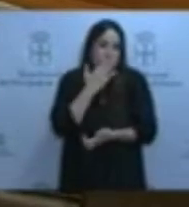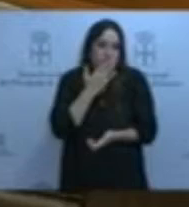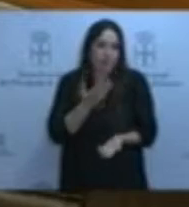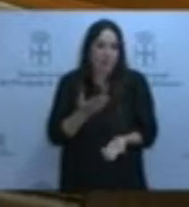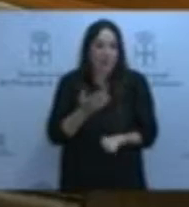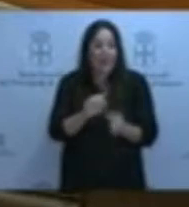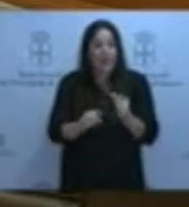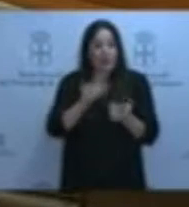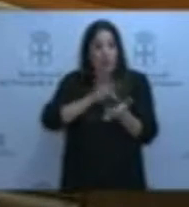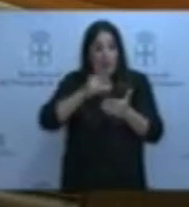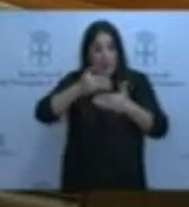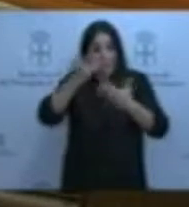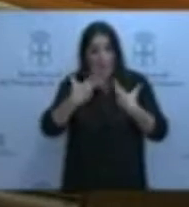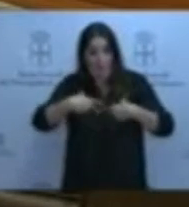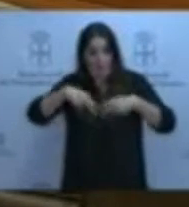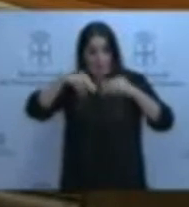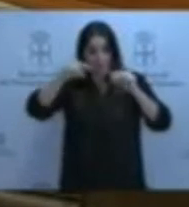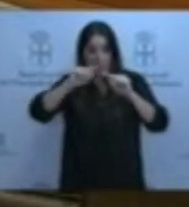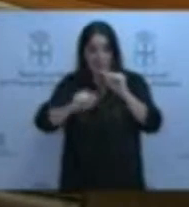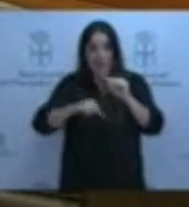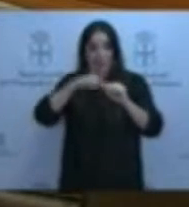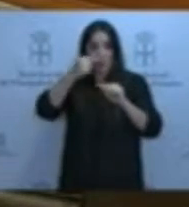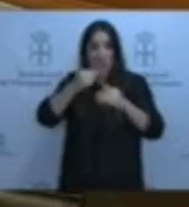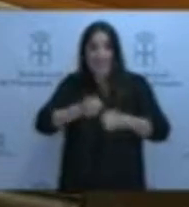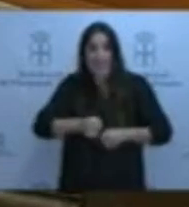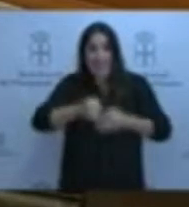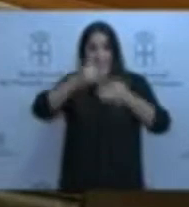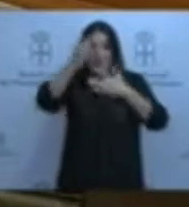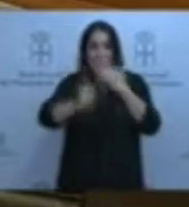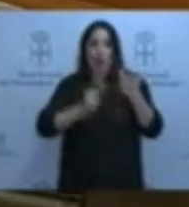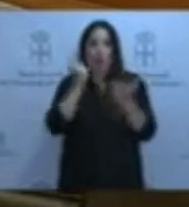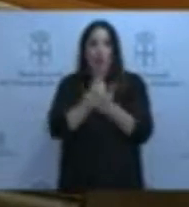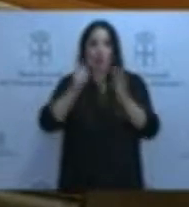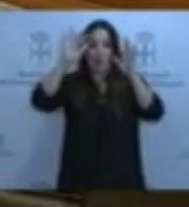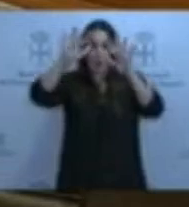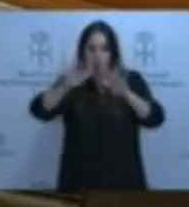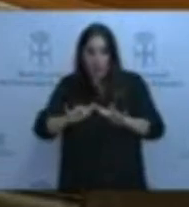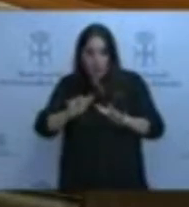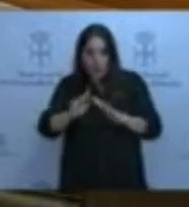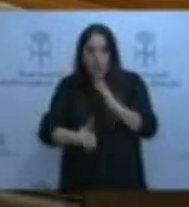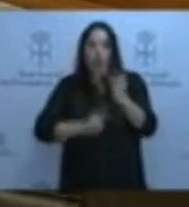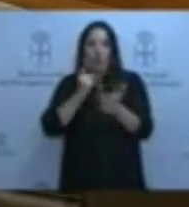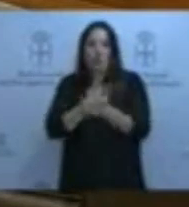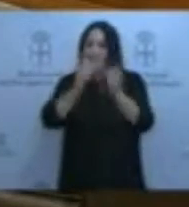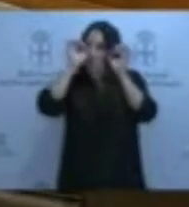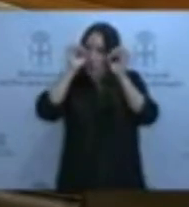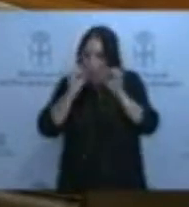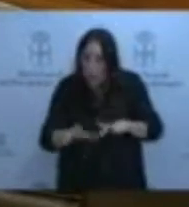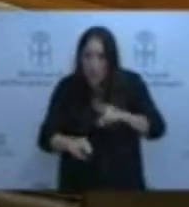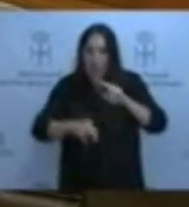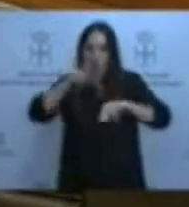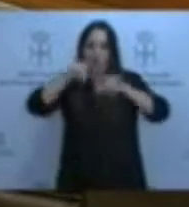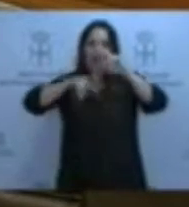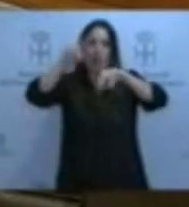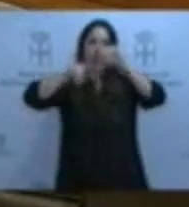después de acabarlo y de que volviera a esfarrapar el edificio entero con el equipamiento, volvió a construirse exactamente igual con los mismos